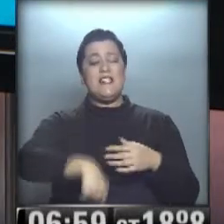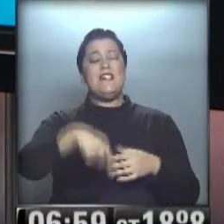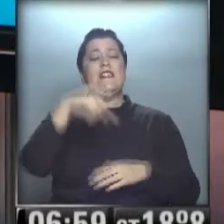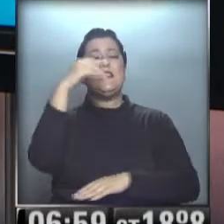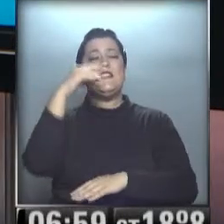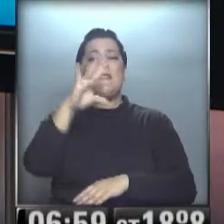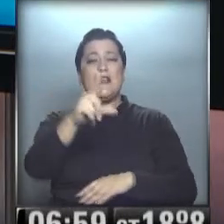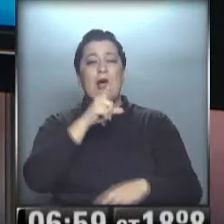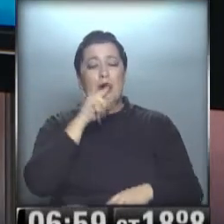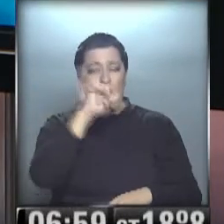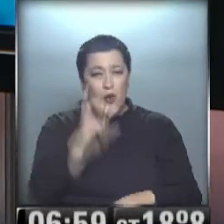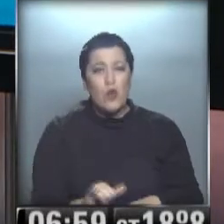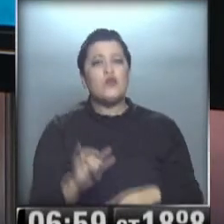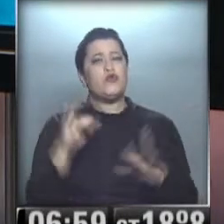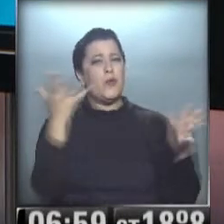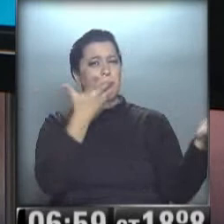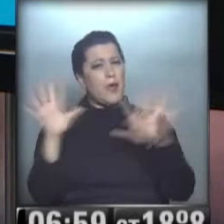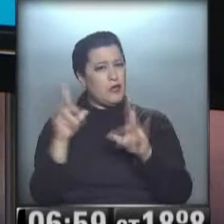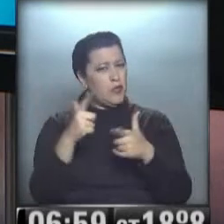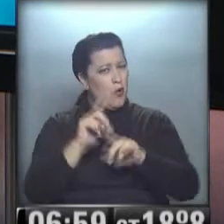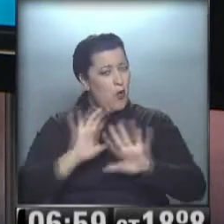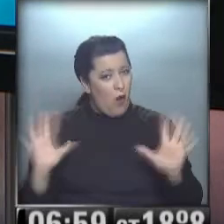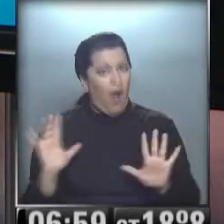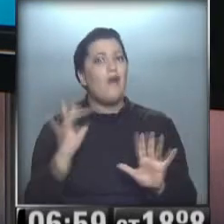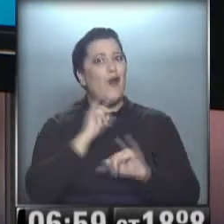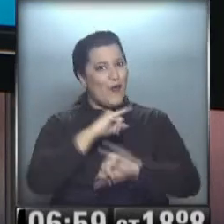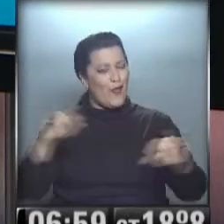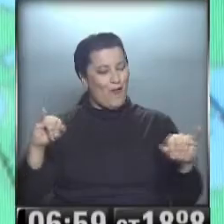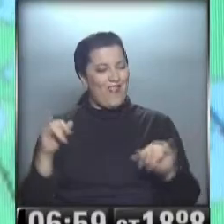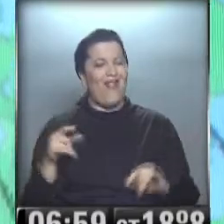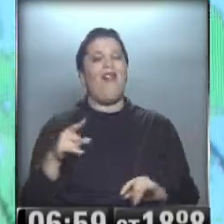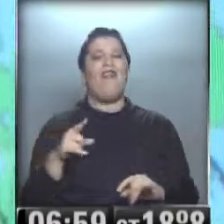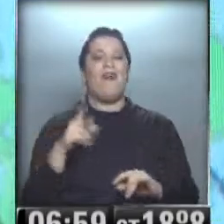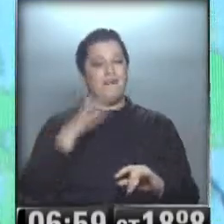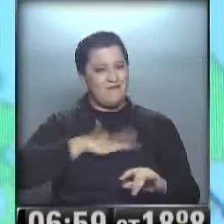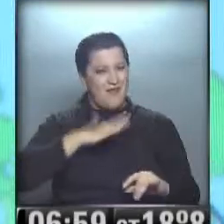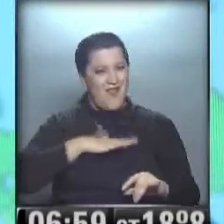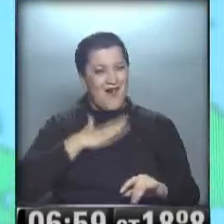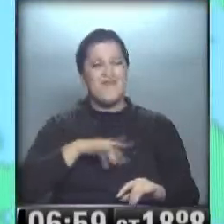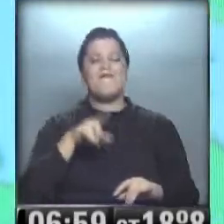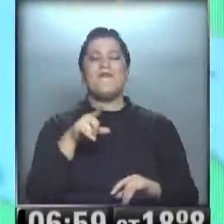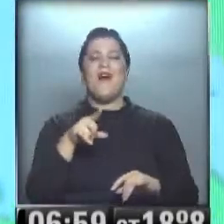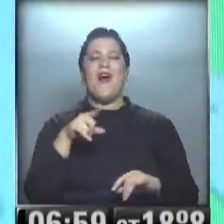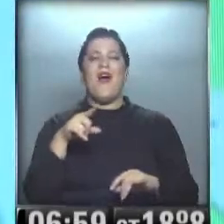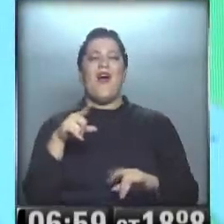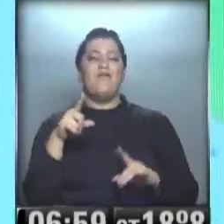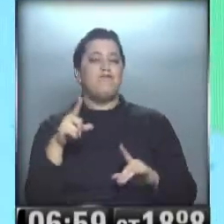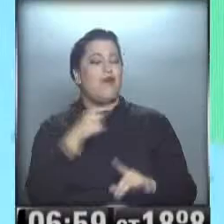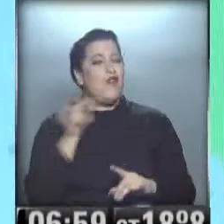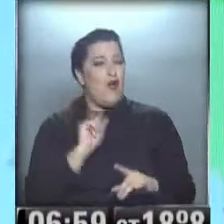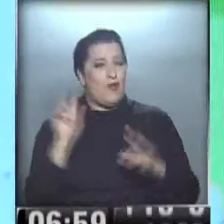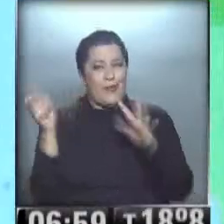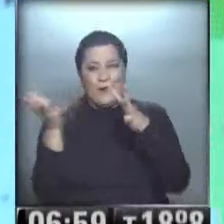casi sin viento. Eso es una novedad, ¿eh? Nada, calma, calma, las isobaras, como que no se quieren.